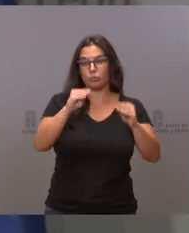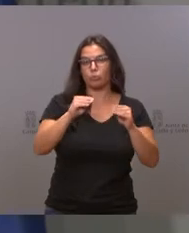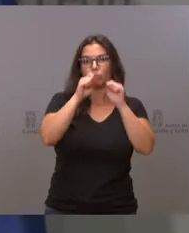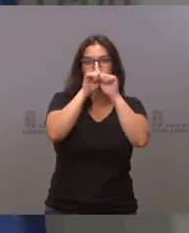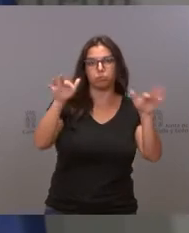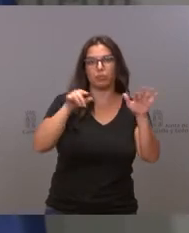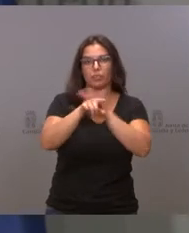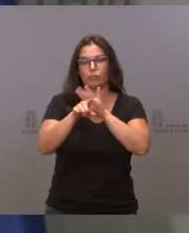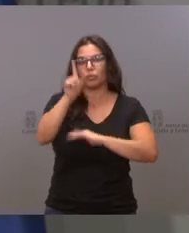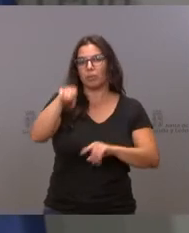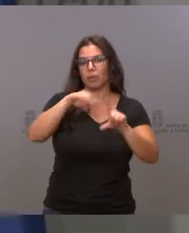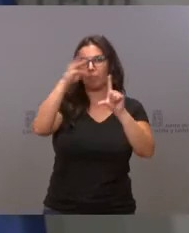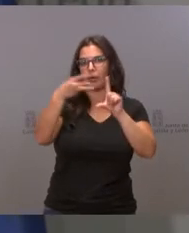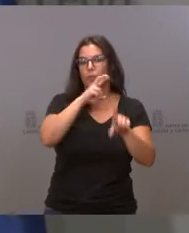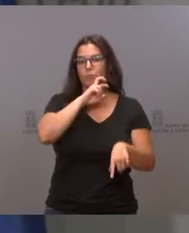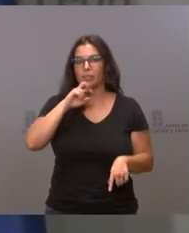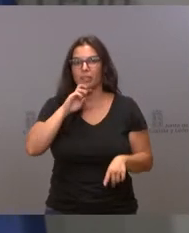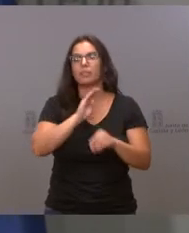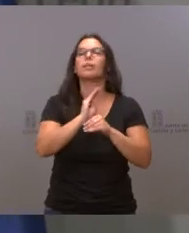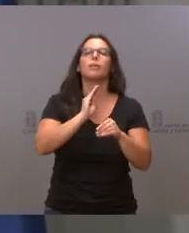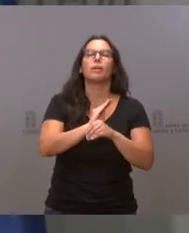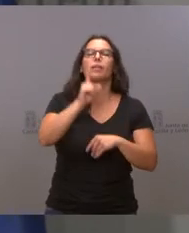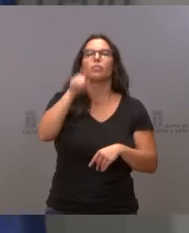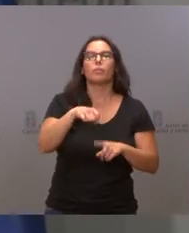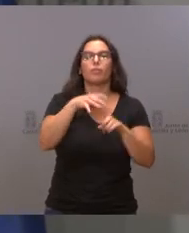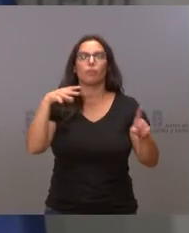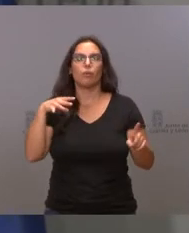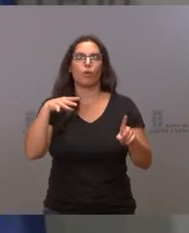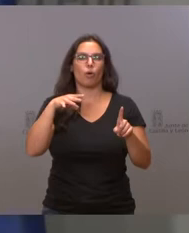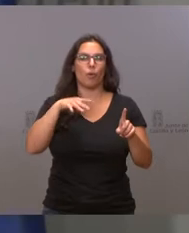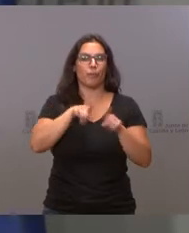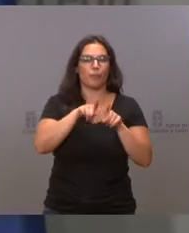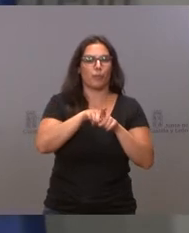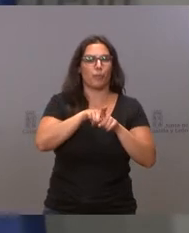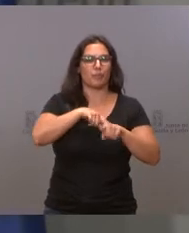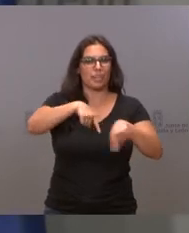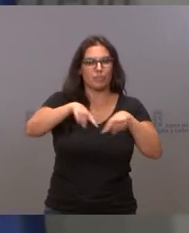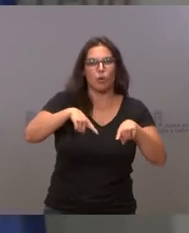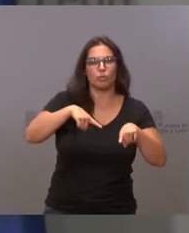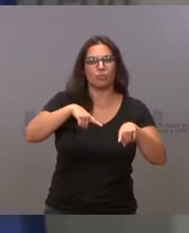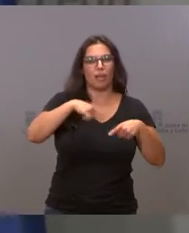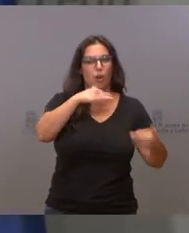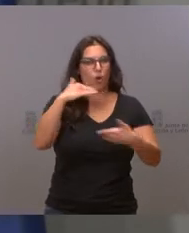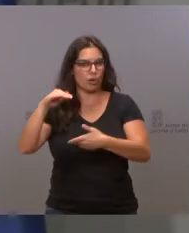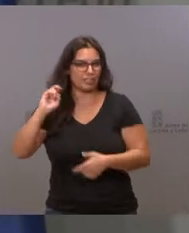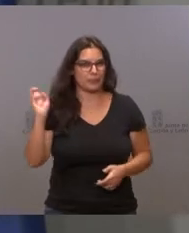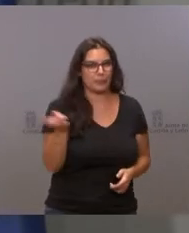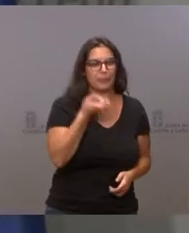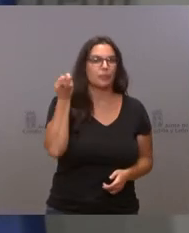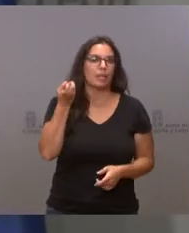de la web y del foro, las asistencias a ferias de transporte y logística, así como otras